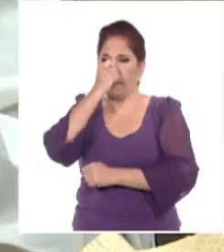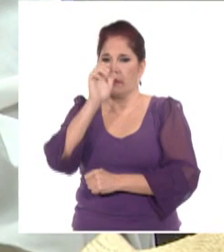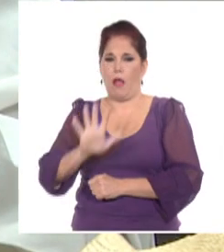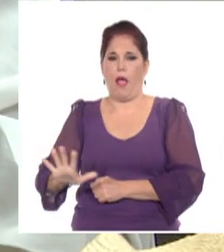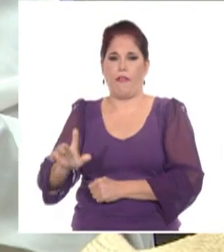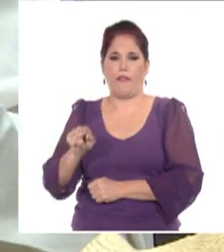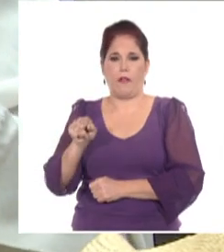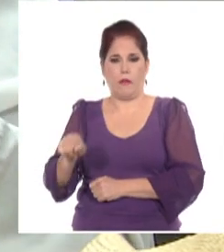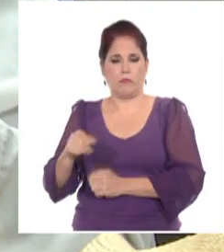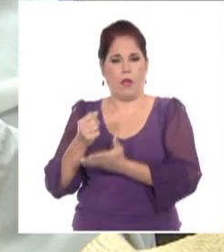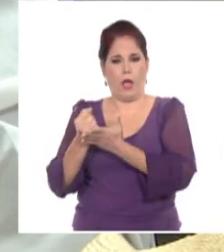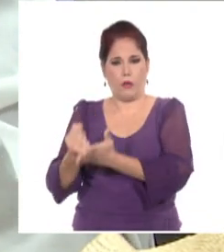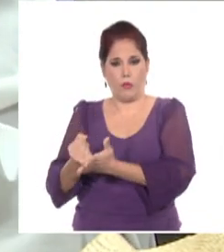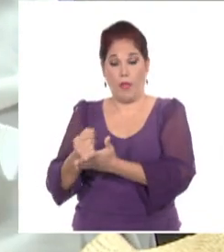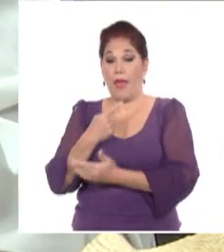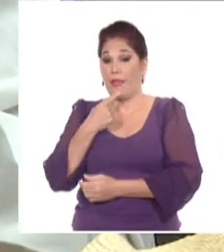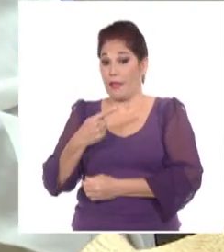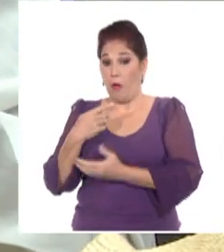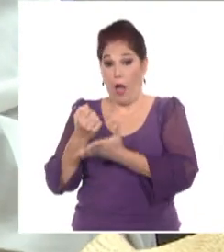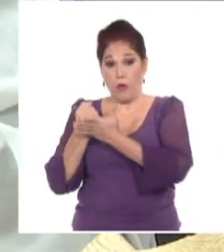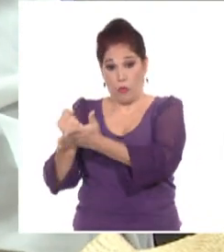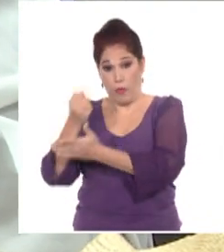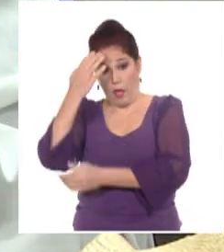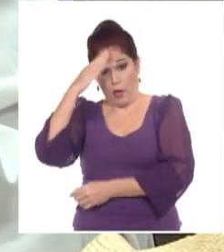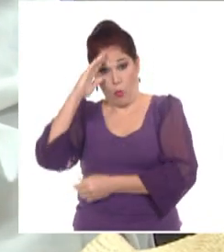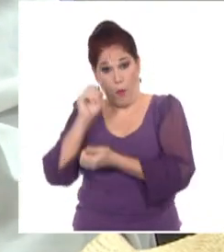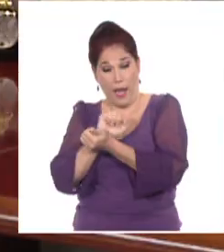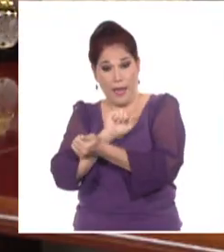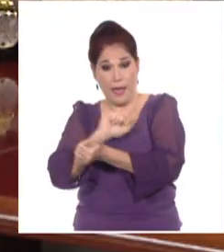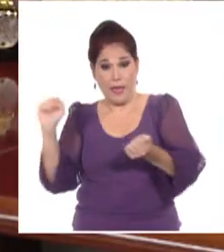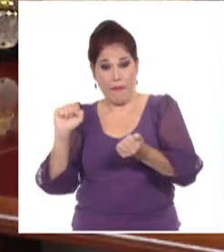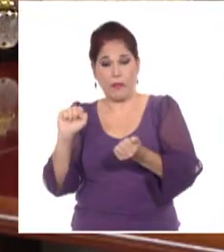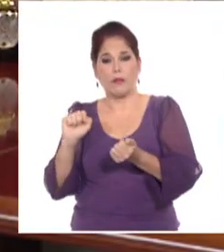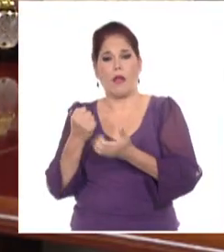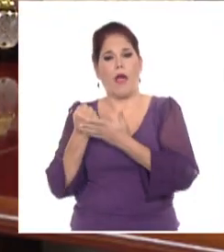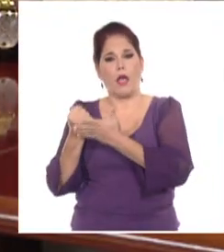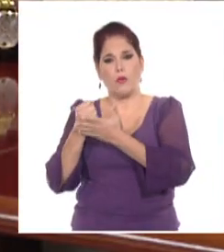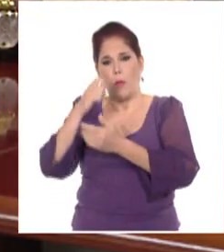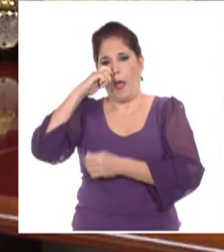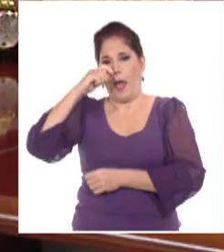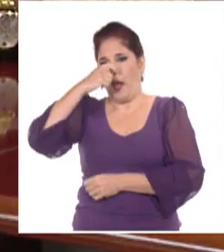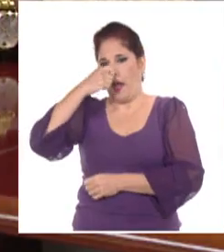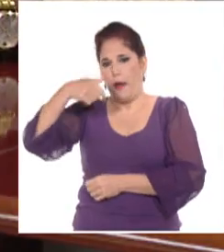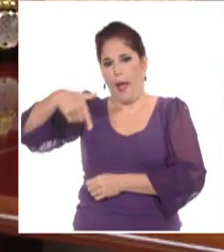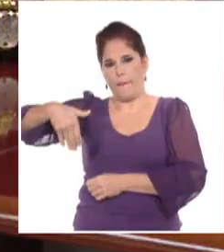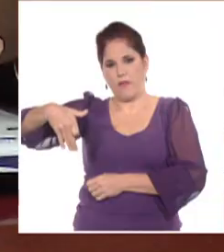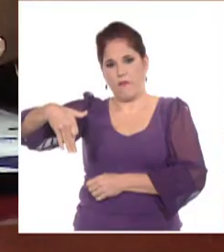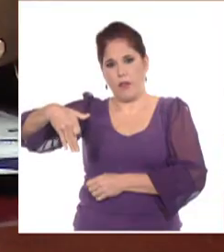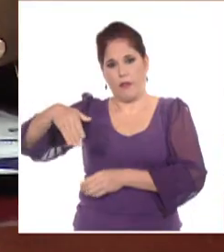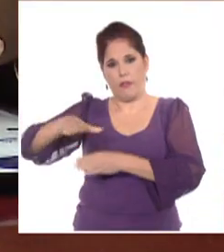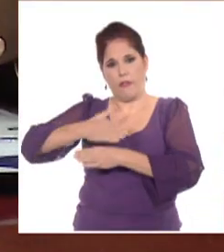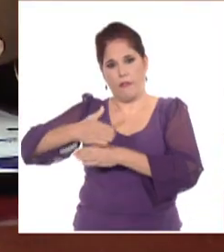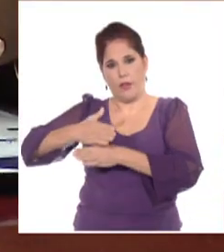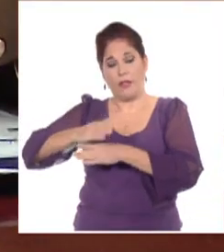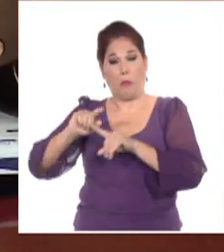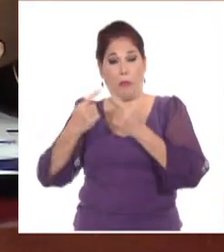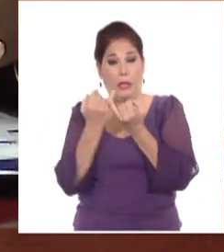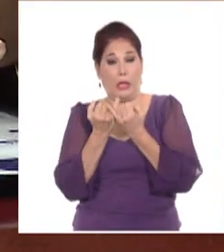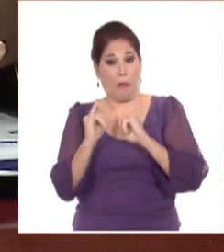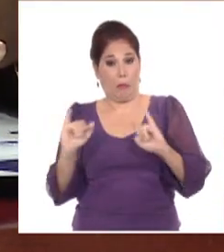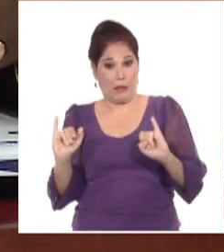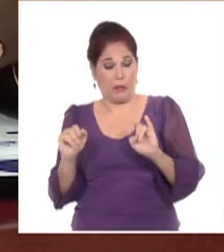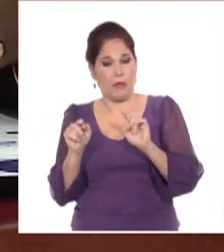África. Nujoma dijo que la ayuda cubana en la liberación de Namibia y la cooperación bilateral en diversos campos, luego de la independencia,